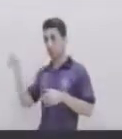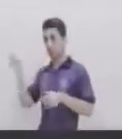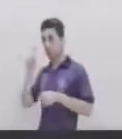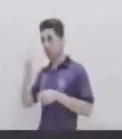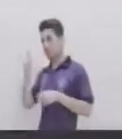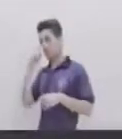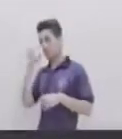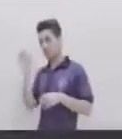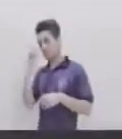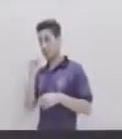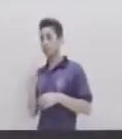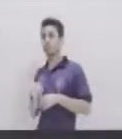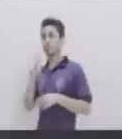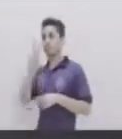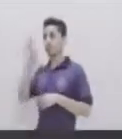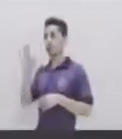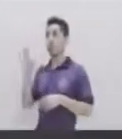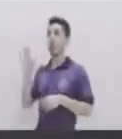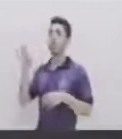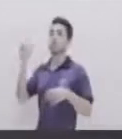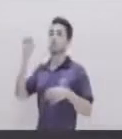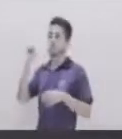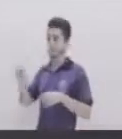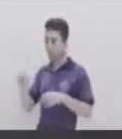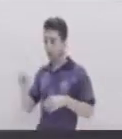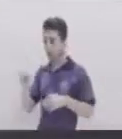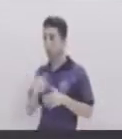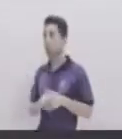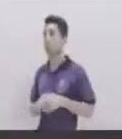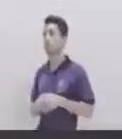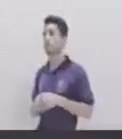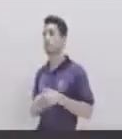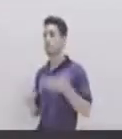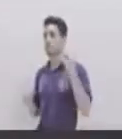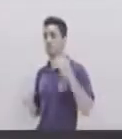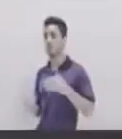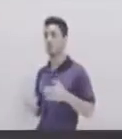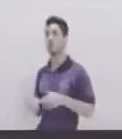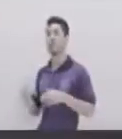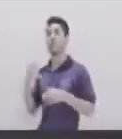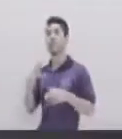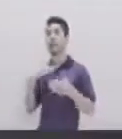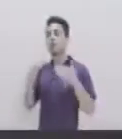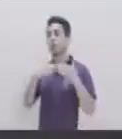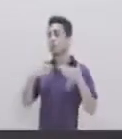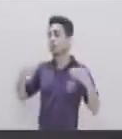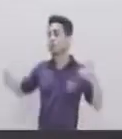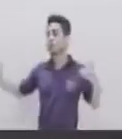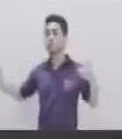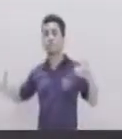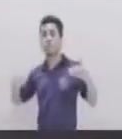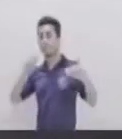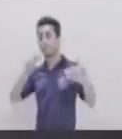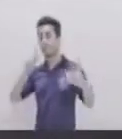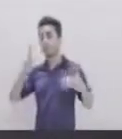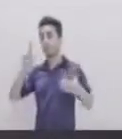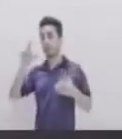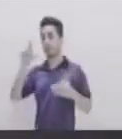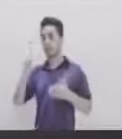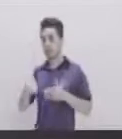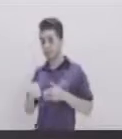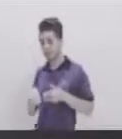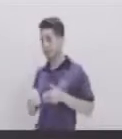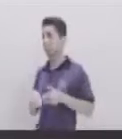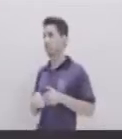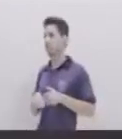Velocidad inicial De cero ¿Verdad? Ahora Tenemos una distancia De 21 centímetros